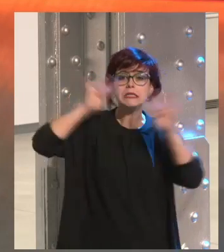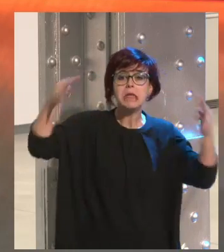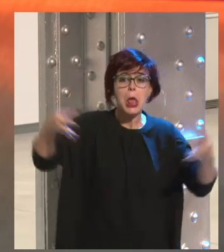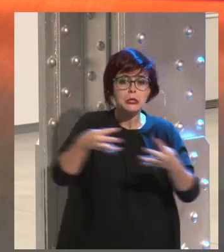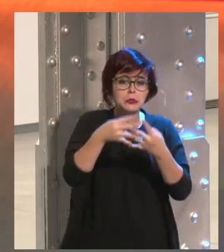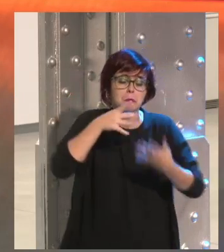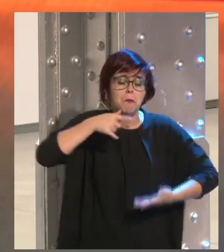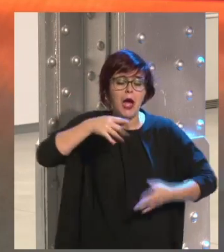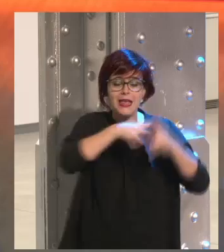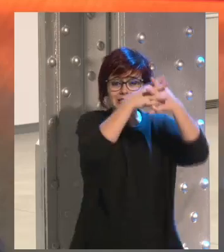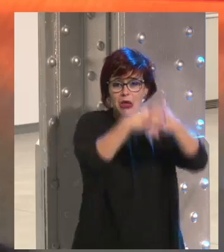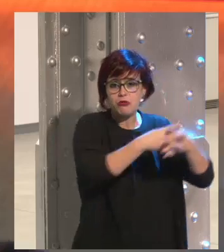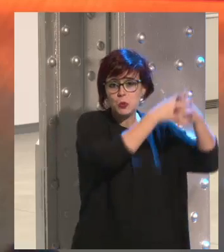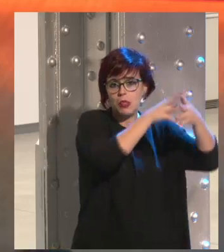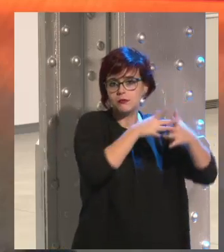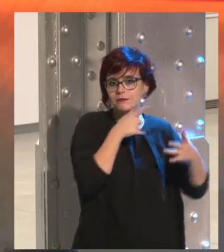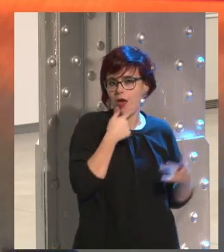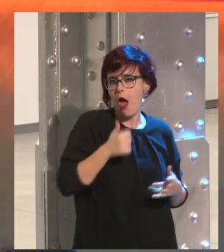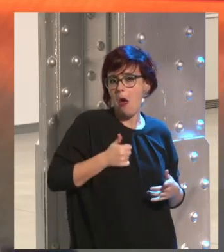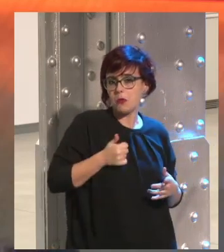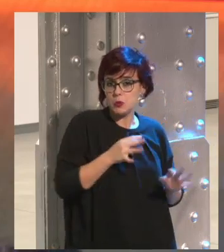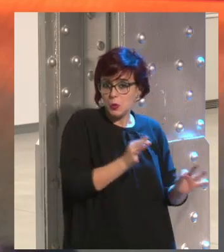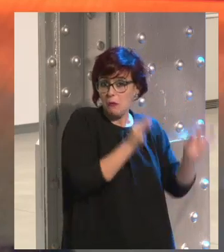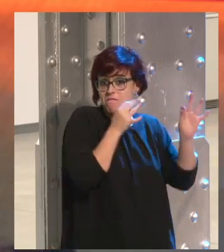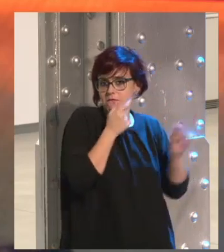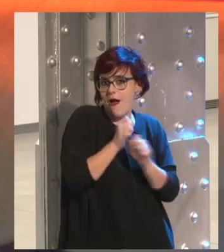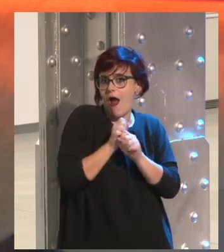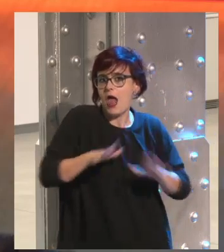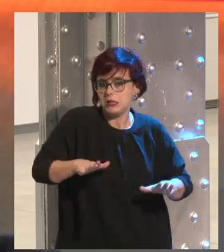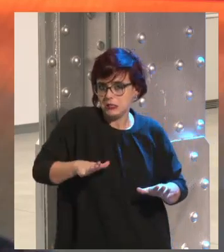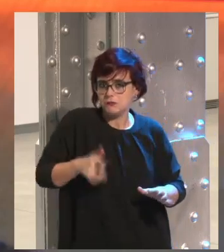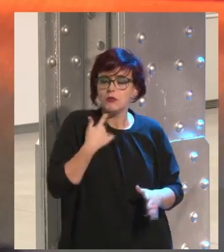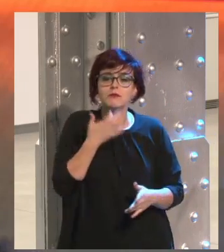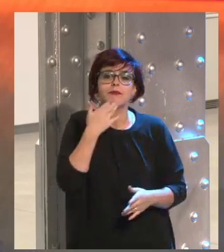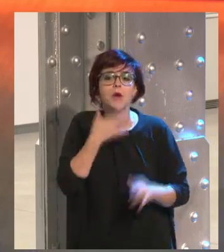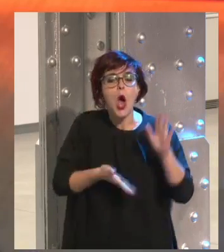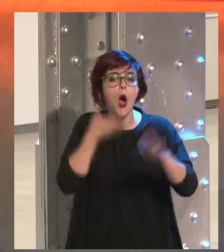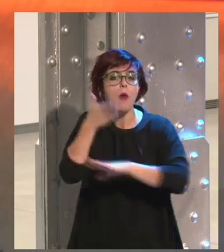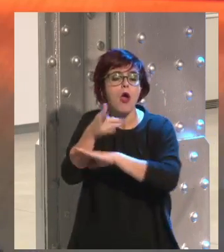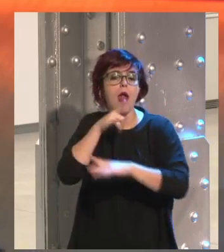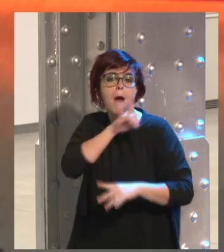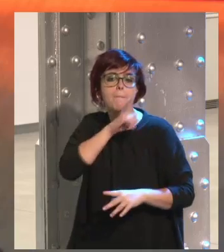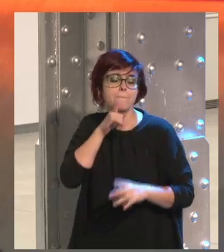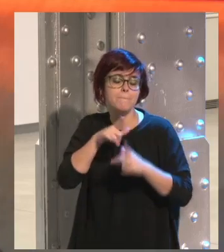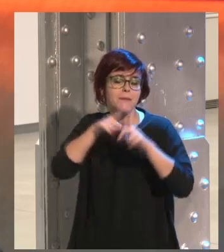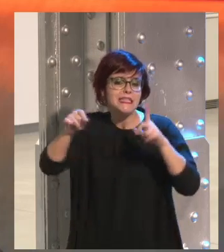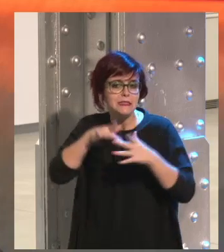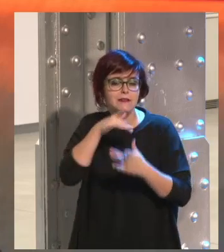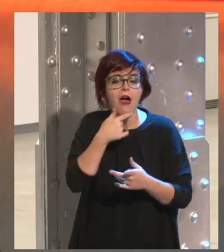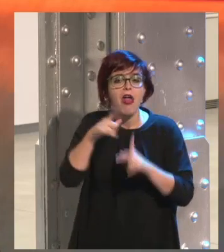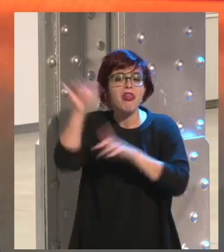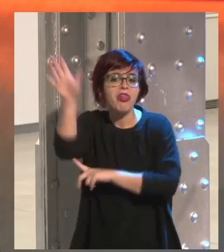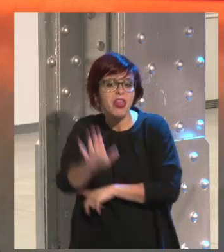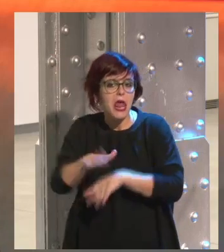era para adolescentes, que no querían pagar SMS y que querían decir, me voy a ir a la pizza, a la pizzería, tú vas a ir al cine. Y es